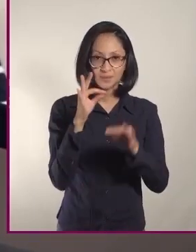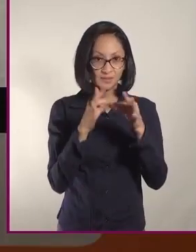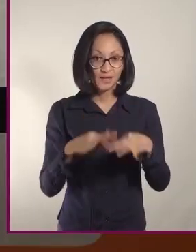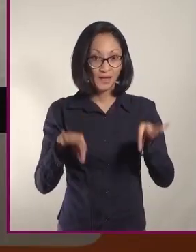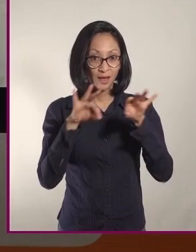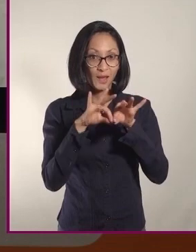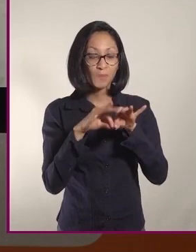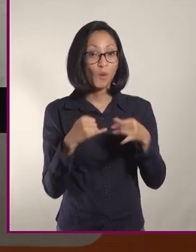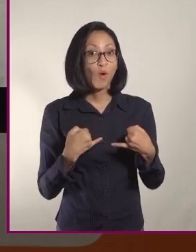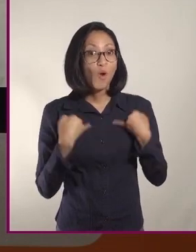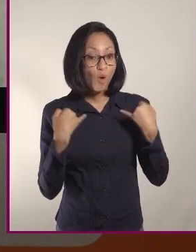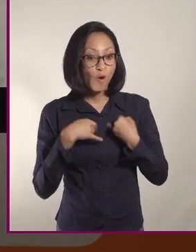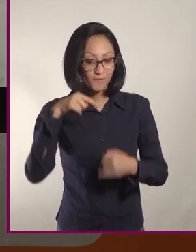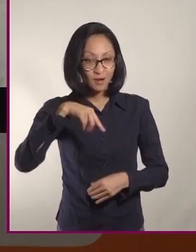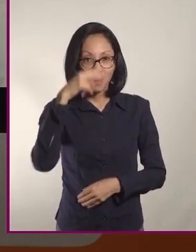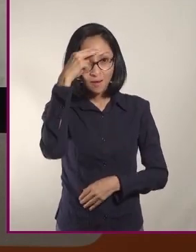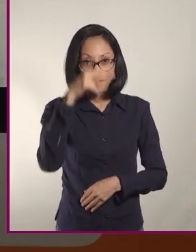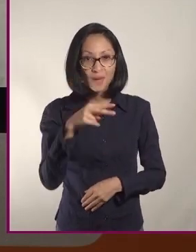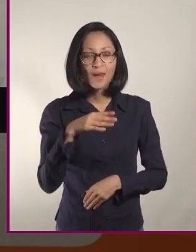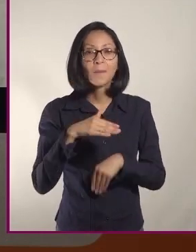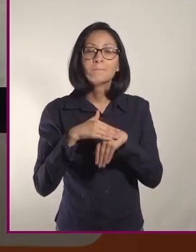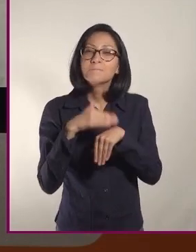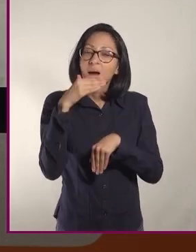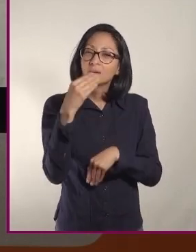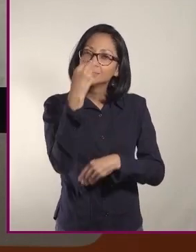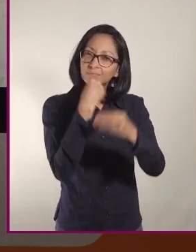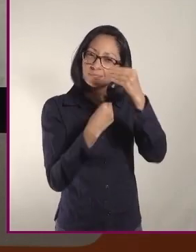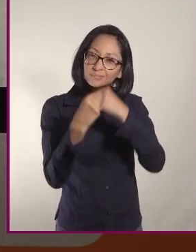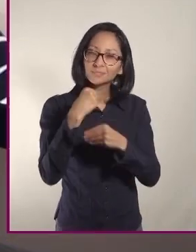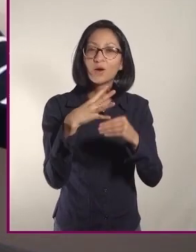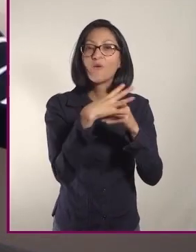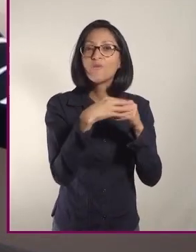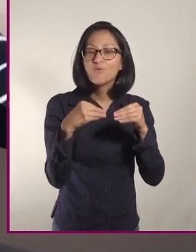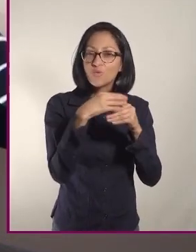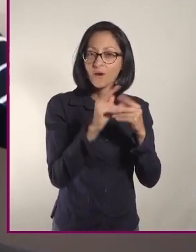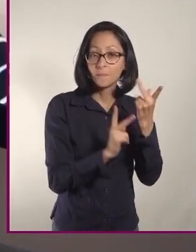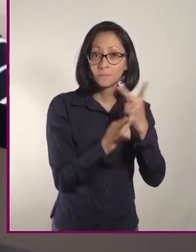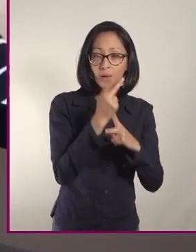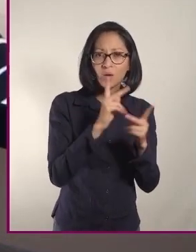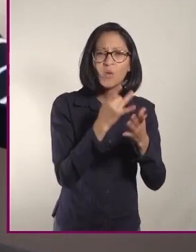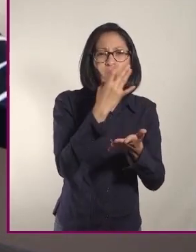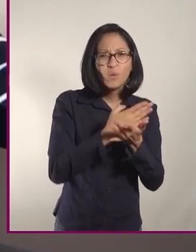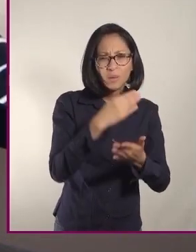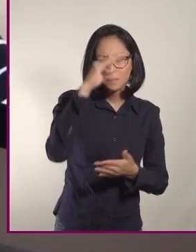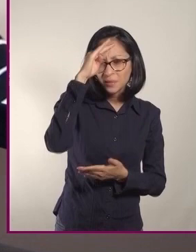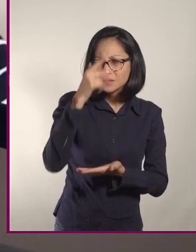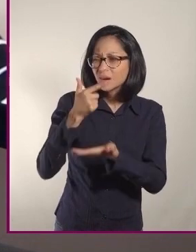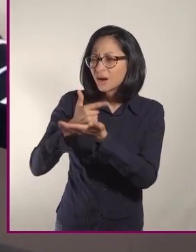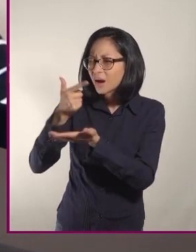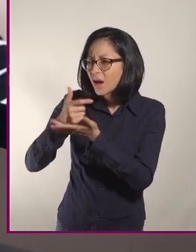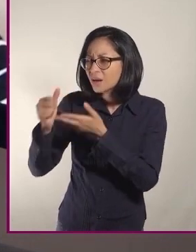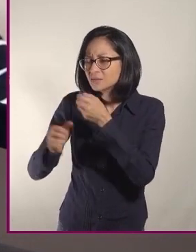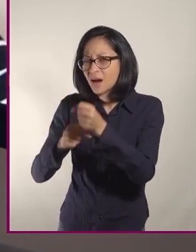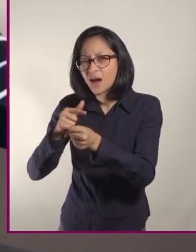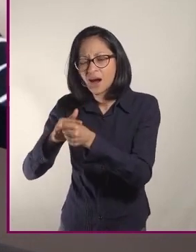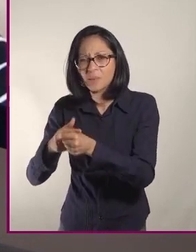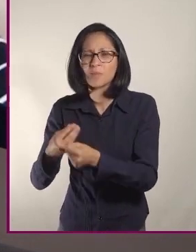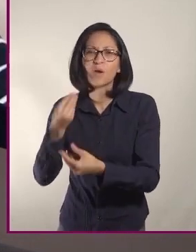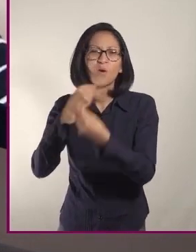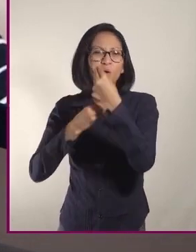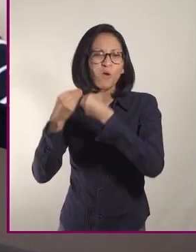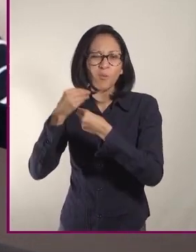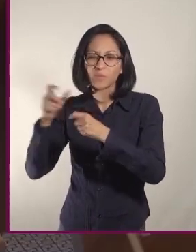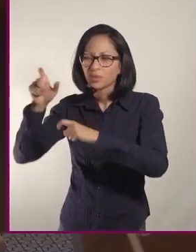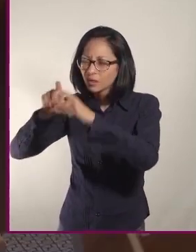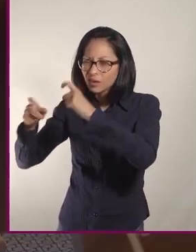que los jóvenes en México aumentaran su consumo de frutas y verduras y que no se enfocaran tanto en las grasas animales o comidas muy